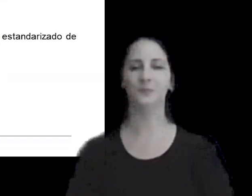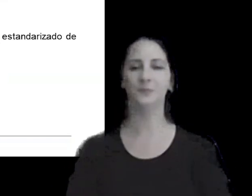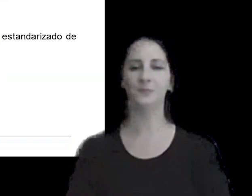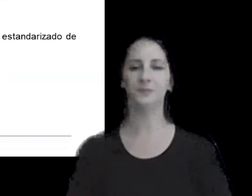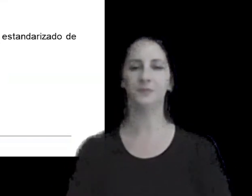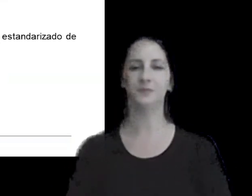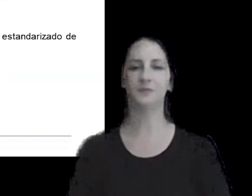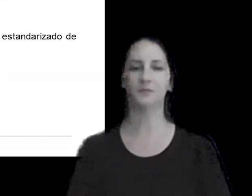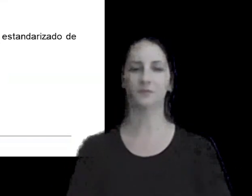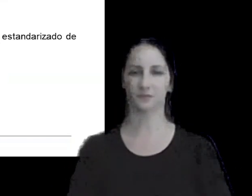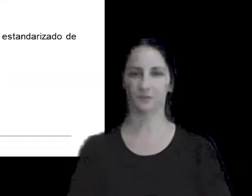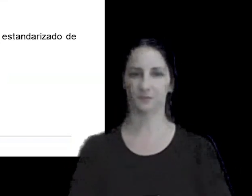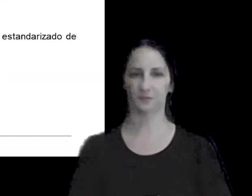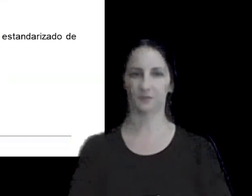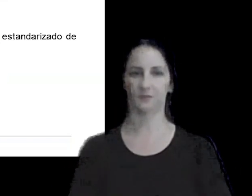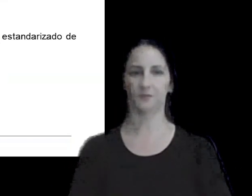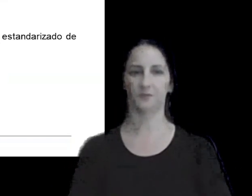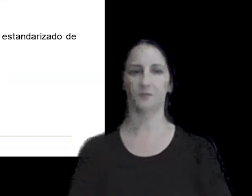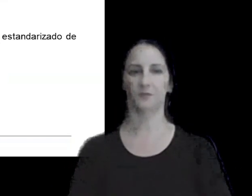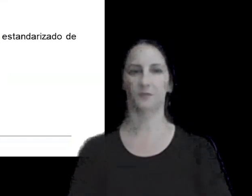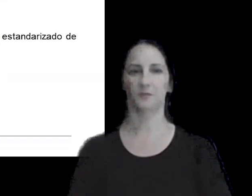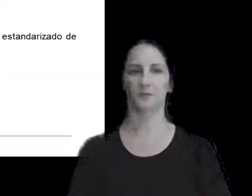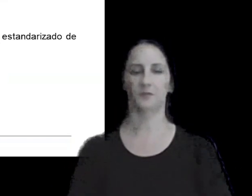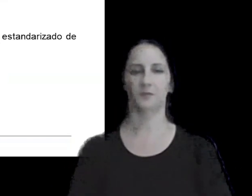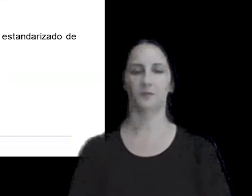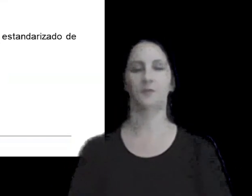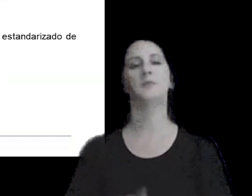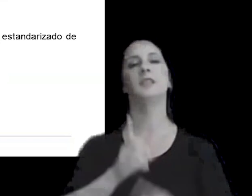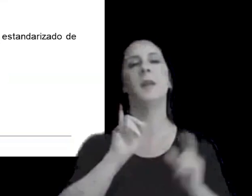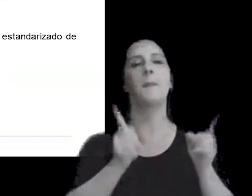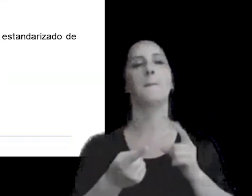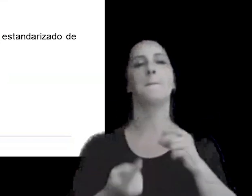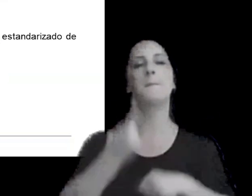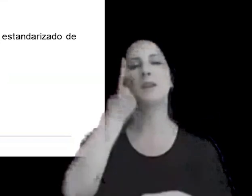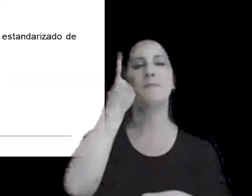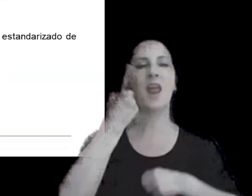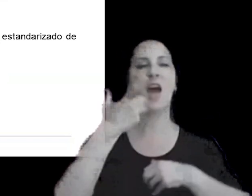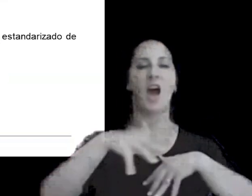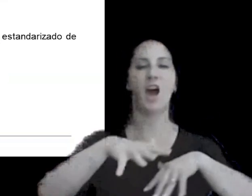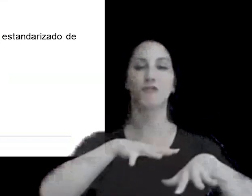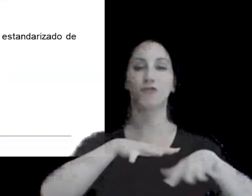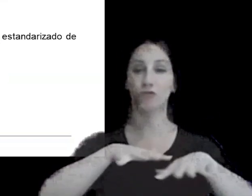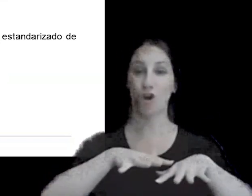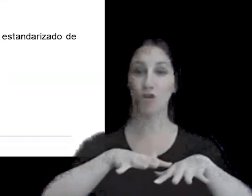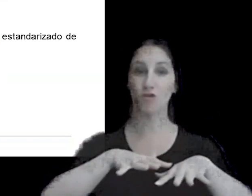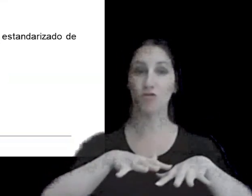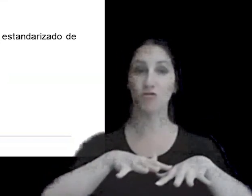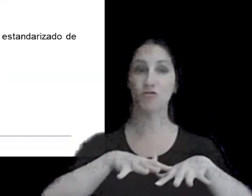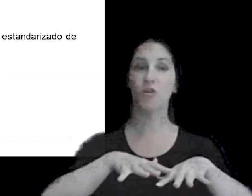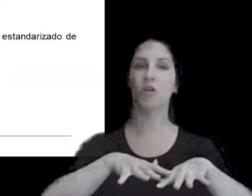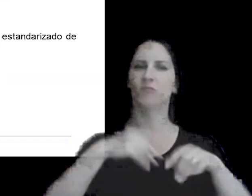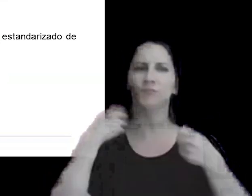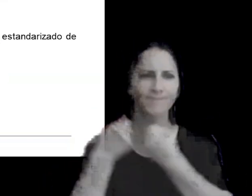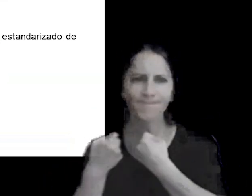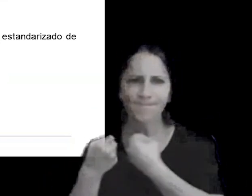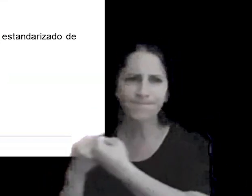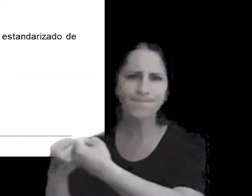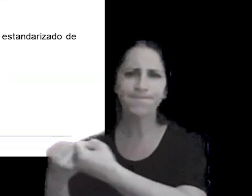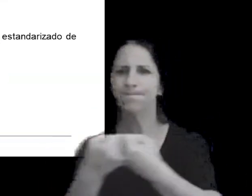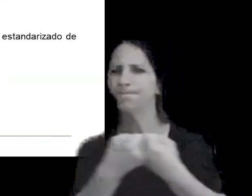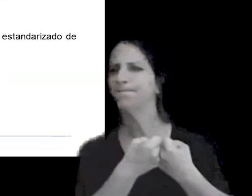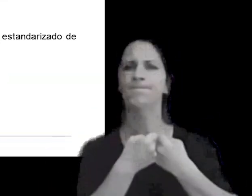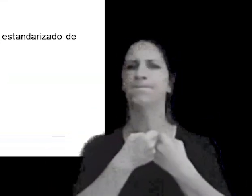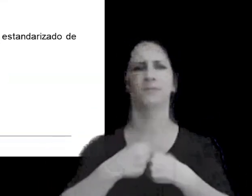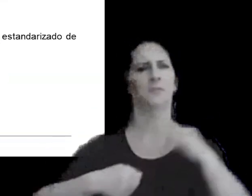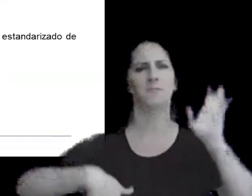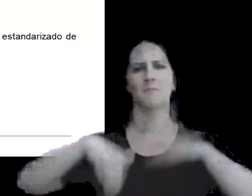es y además porque es la primera acción que ha tenido consenso y el mayor apoyo